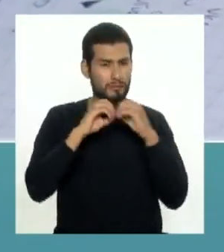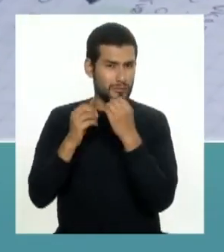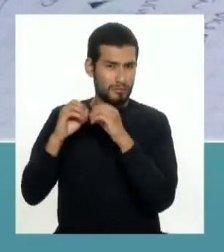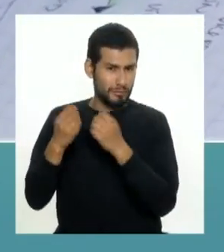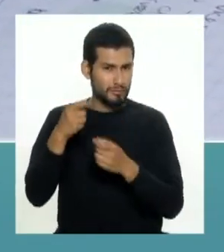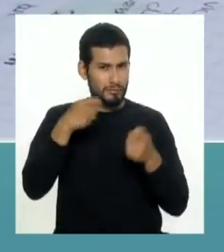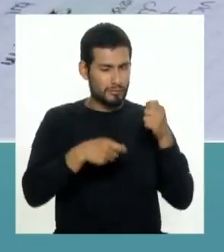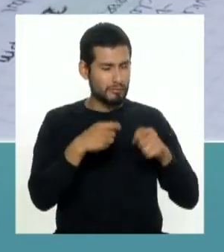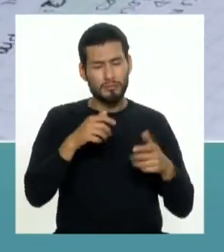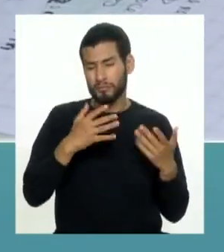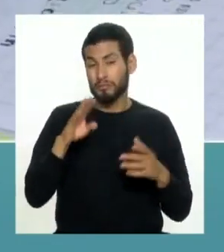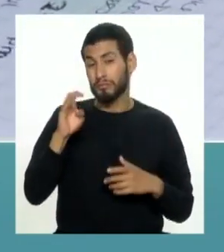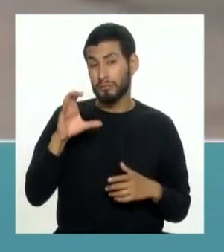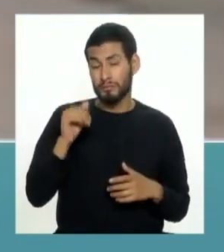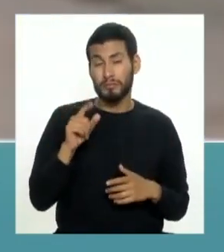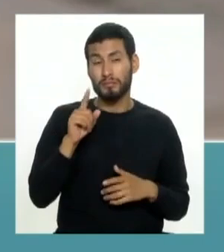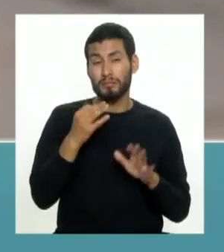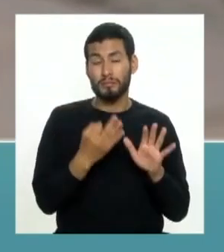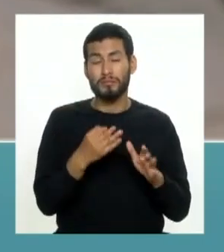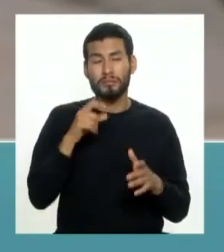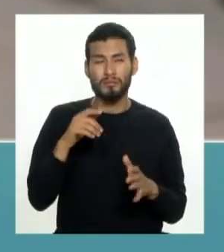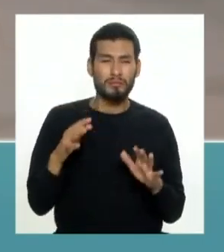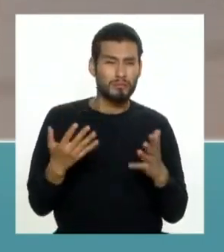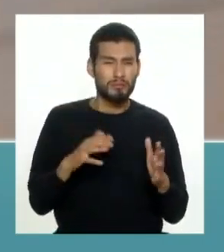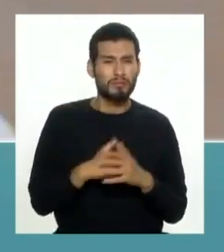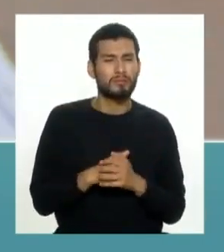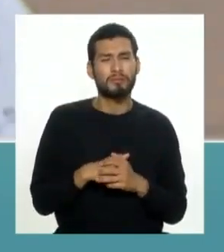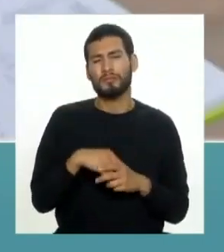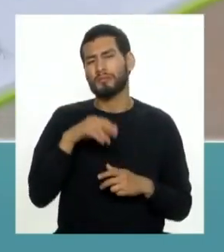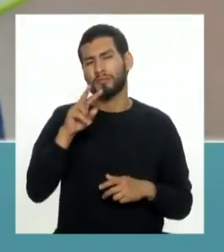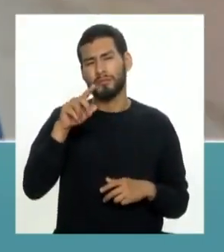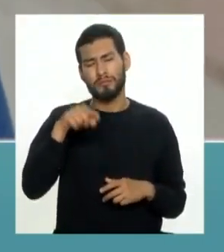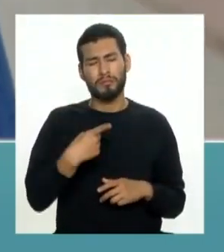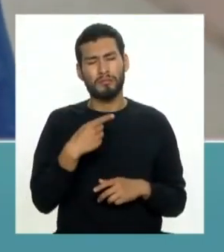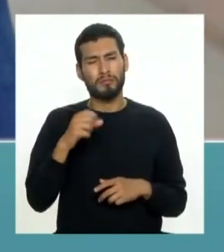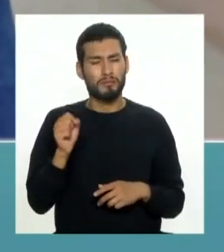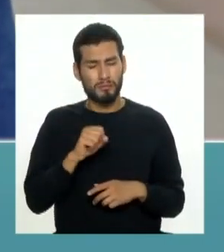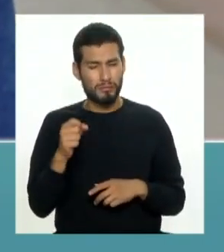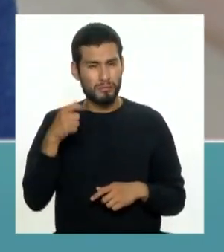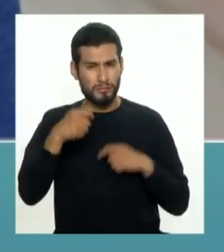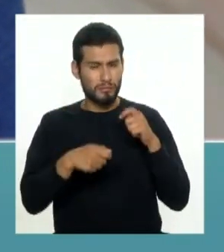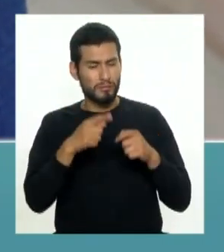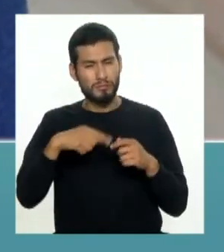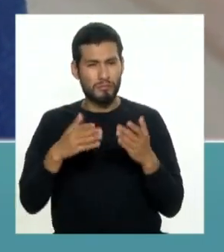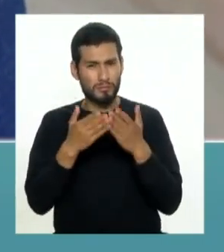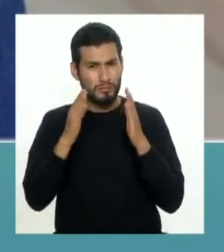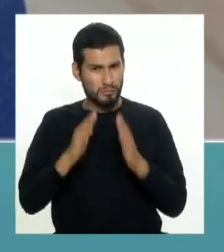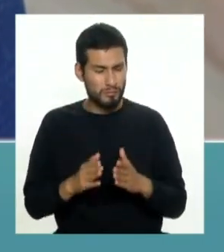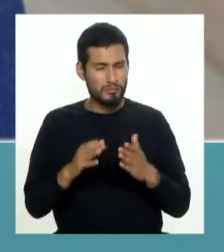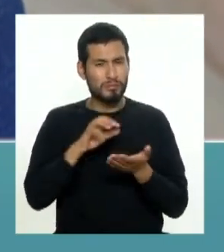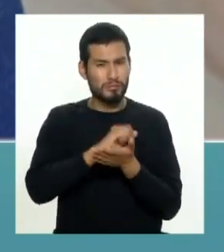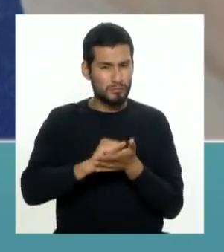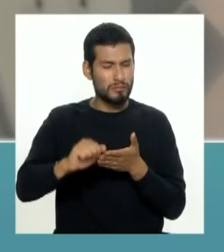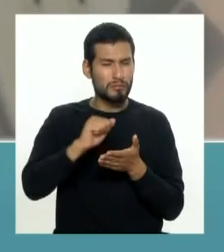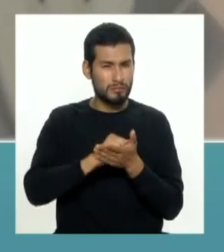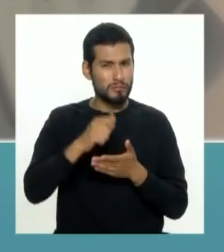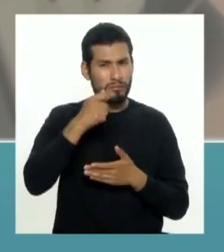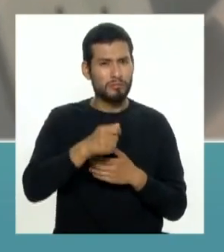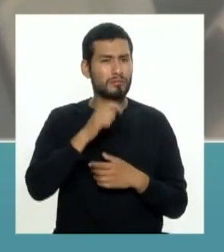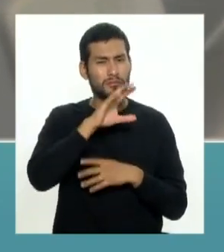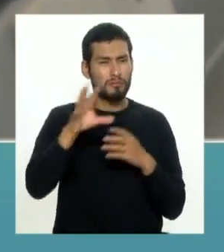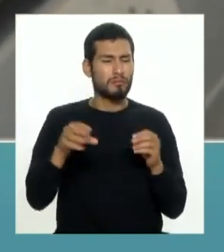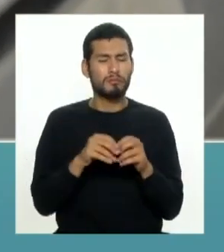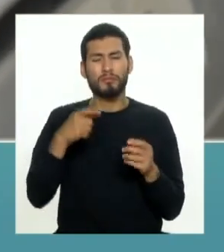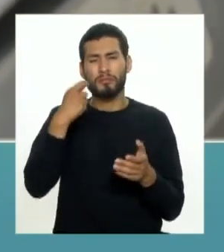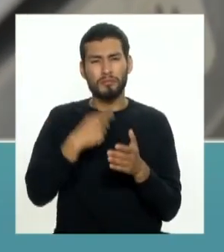para una cifra desde beca 18 son aproximadamente 2 mil soles que reciben los estudiantes mensuales por todo